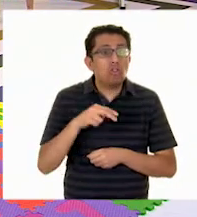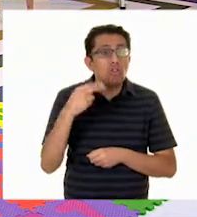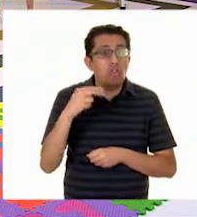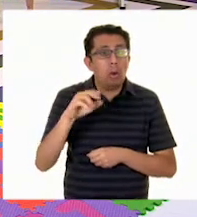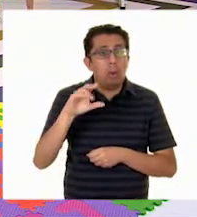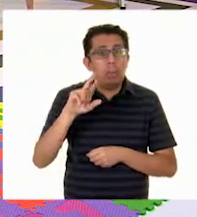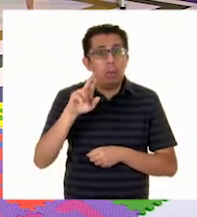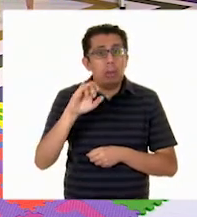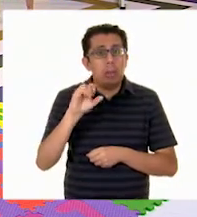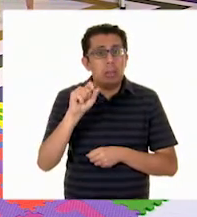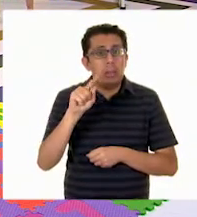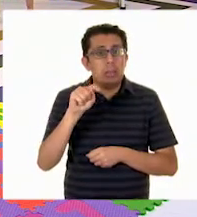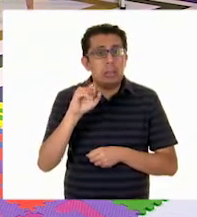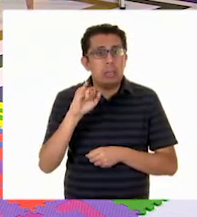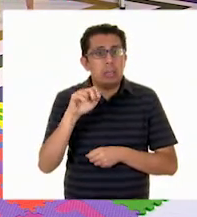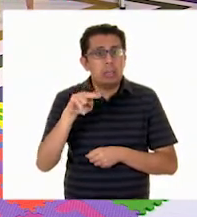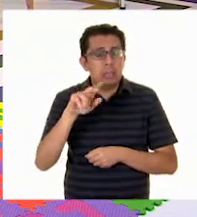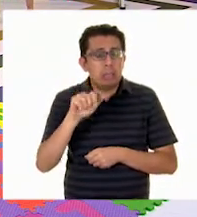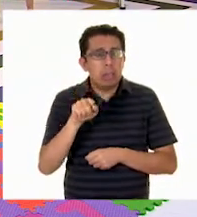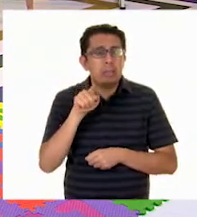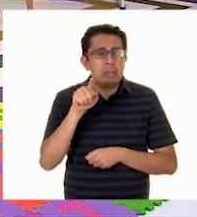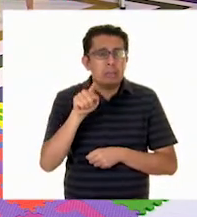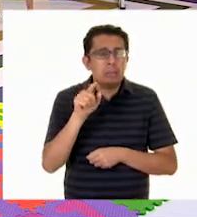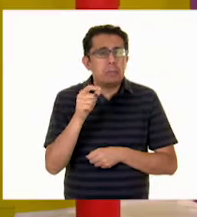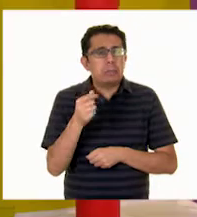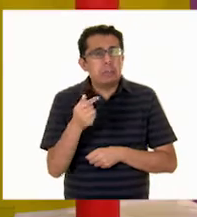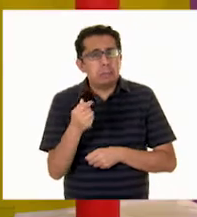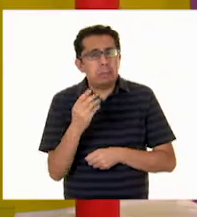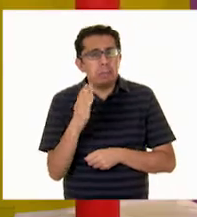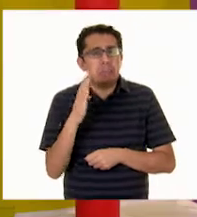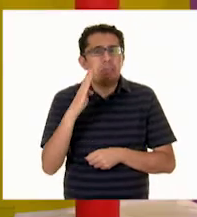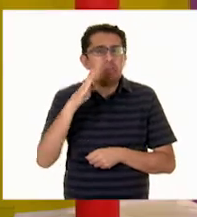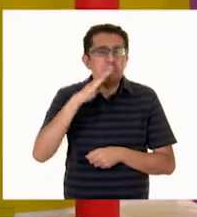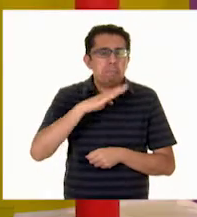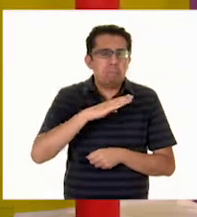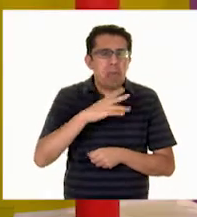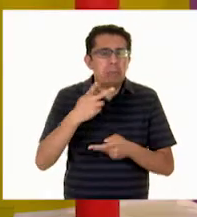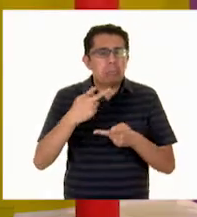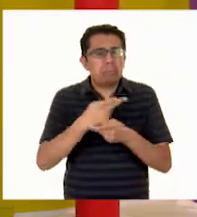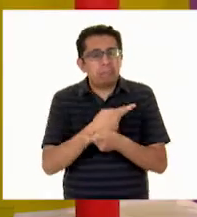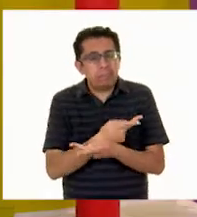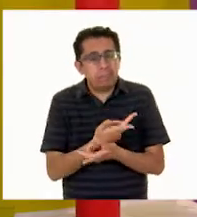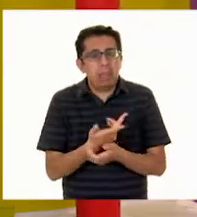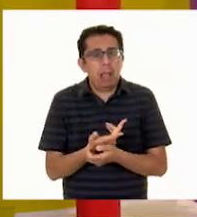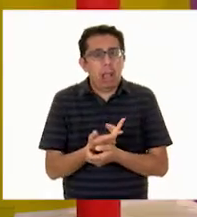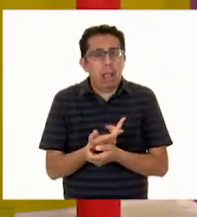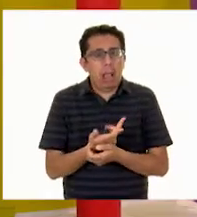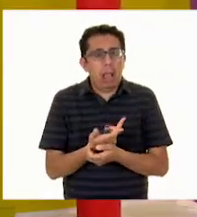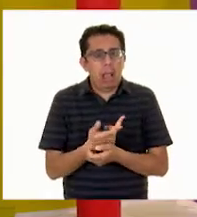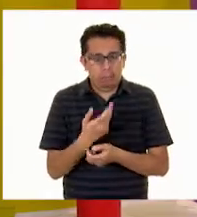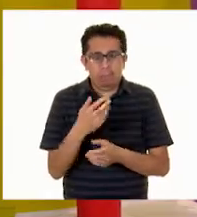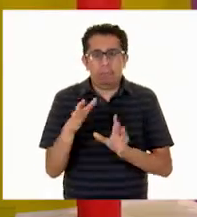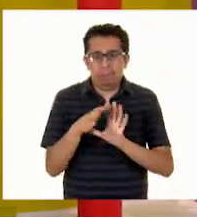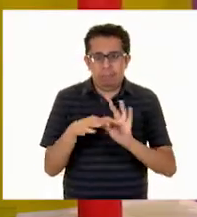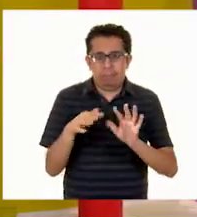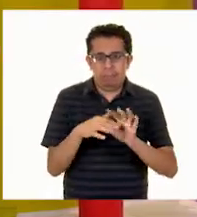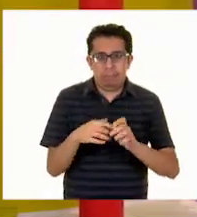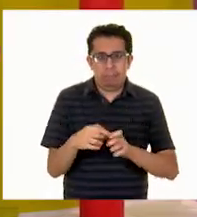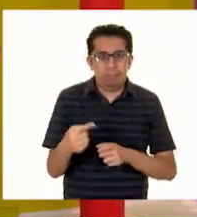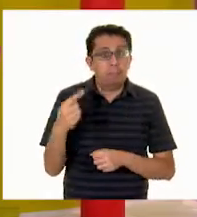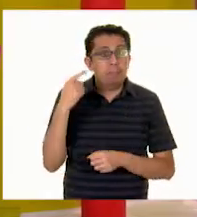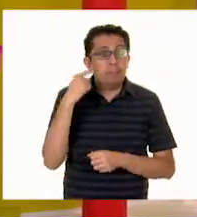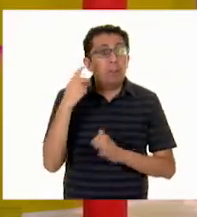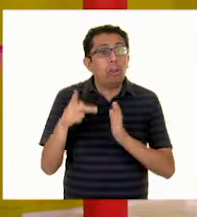por cierto pues no le ha ido tan bien. ¿Sabes por qué? Y esto me parece lo trascendente. Por eso escuchen